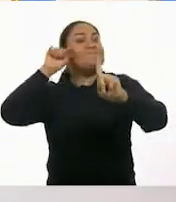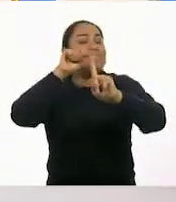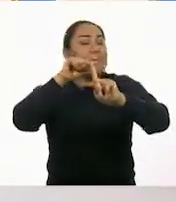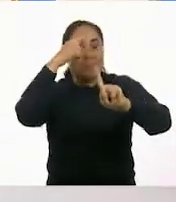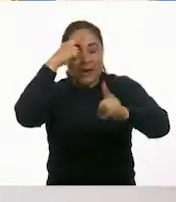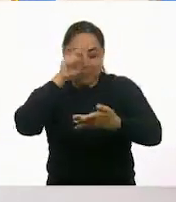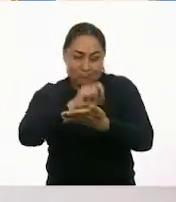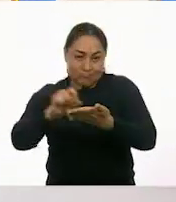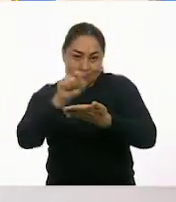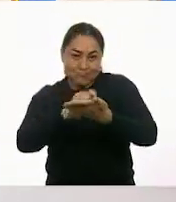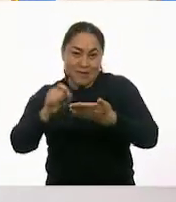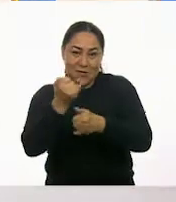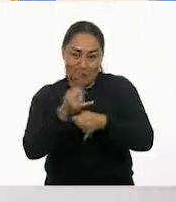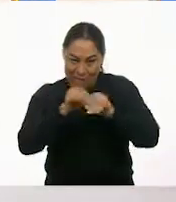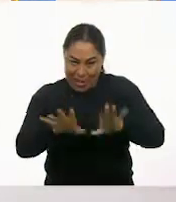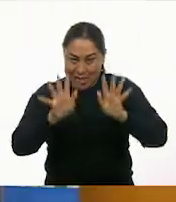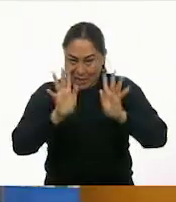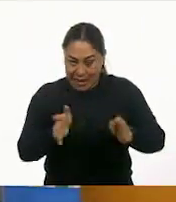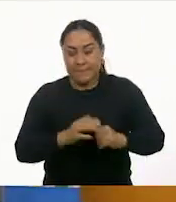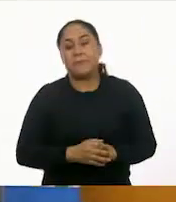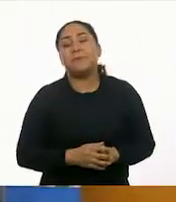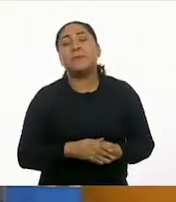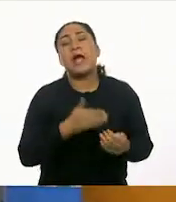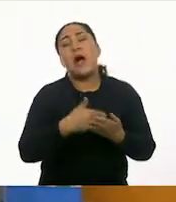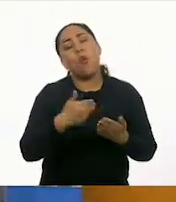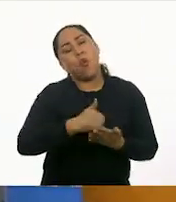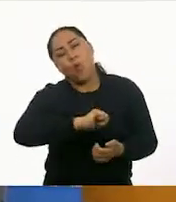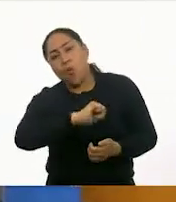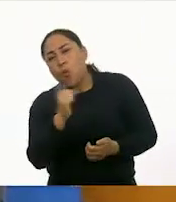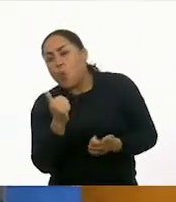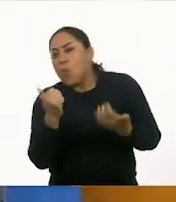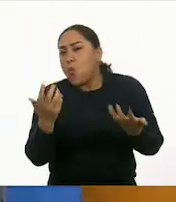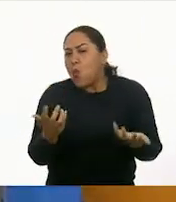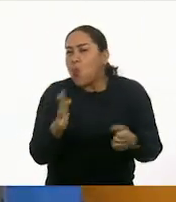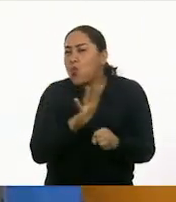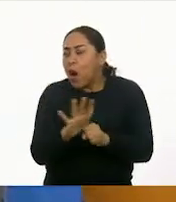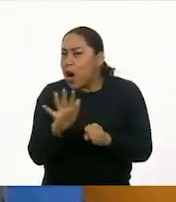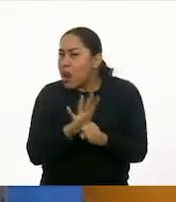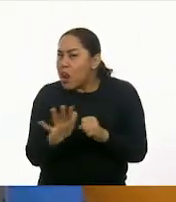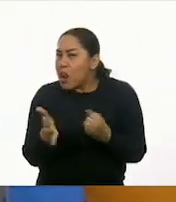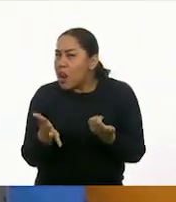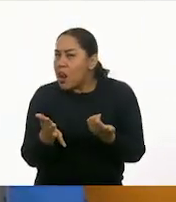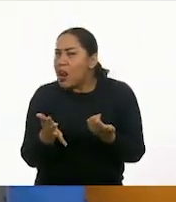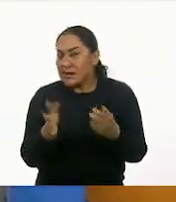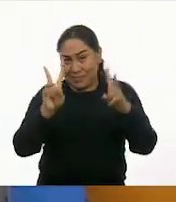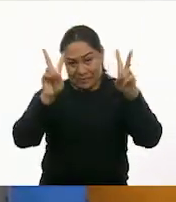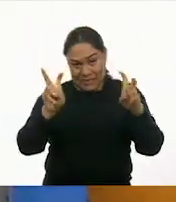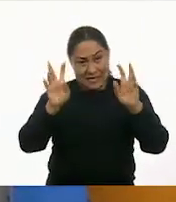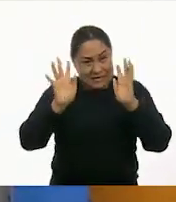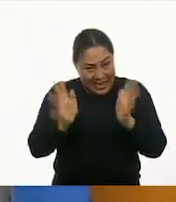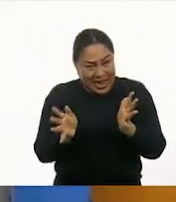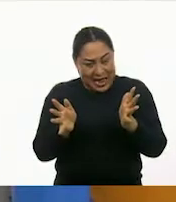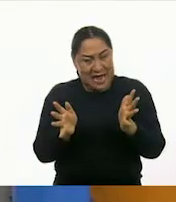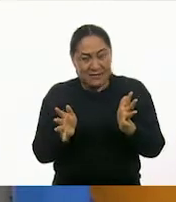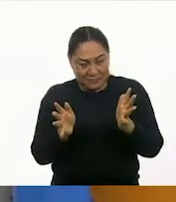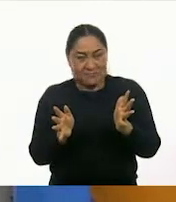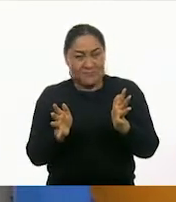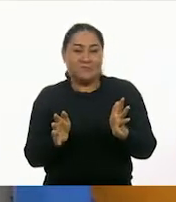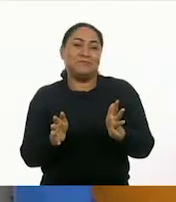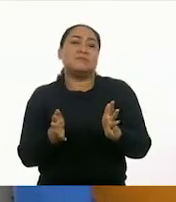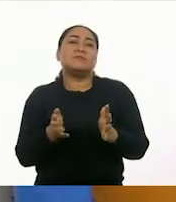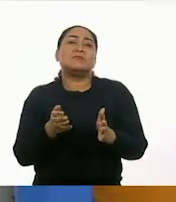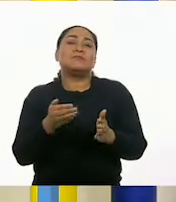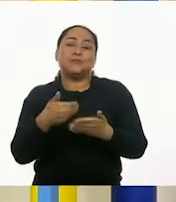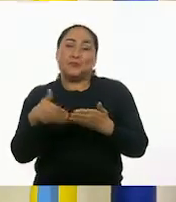Pero ahora vamos a ver cuáles son los siguientes pasos. Ya tenemos título, pero nos falta algo. Por eso el programa se llama A Buscar